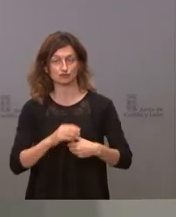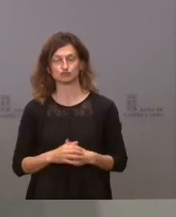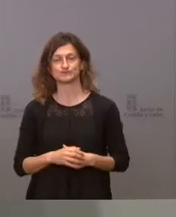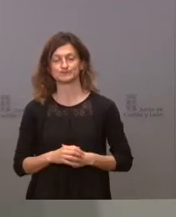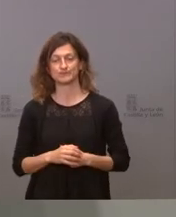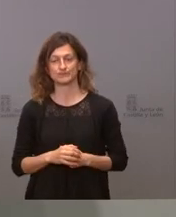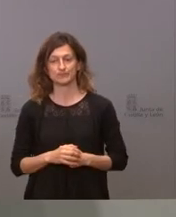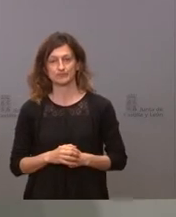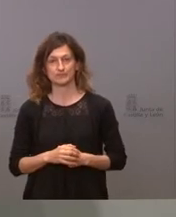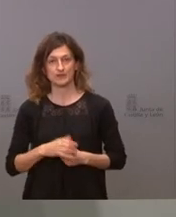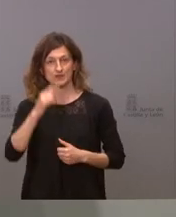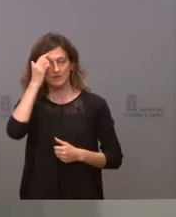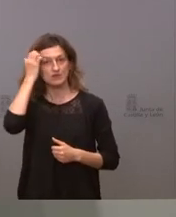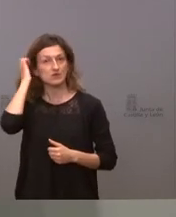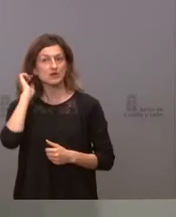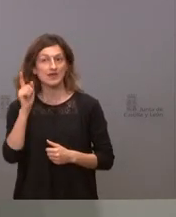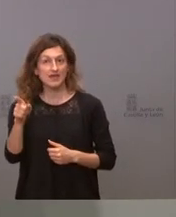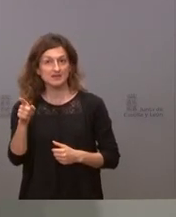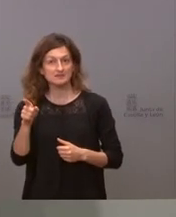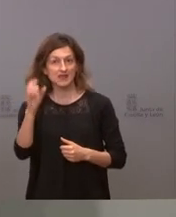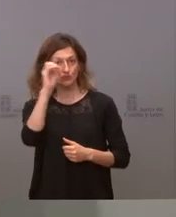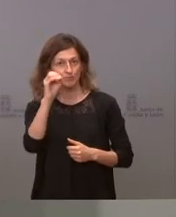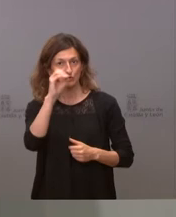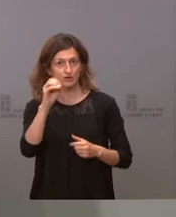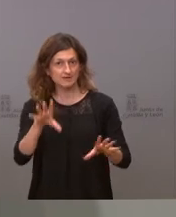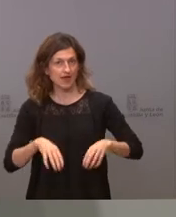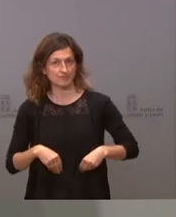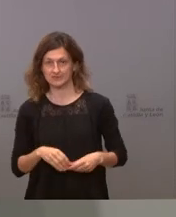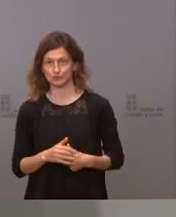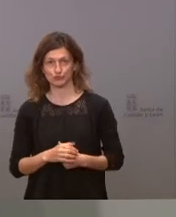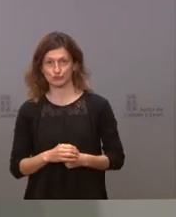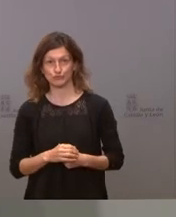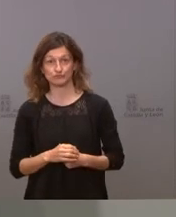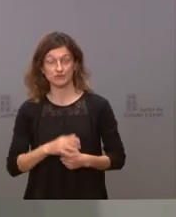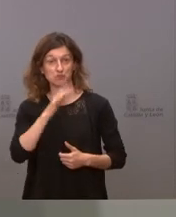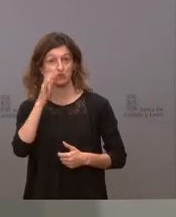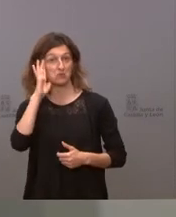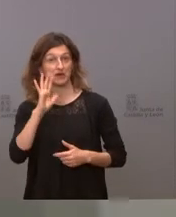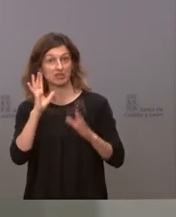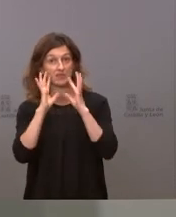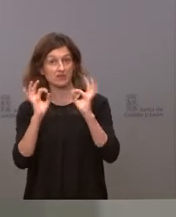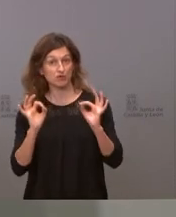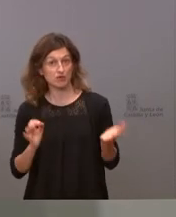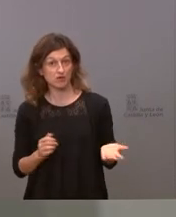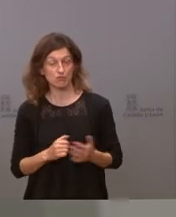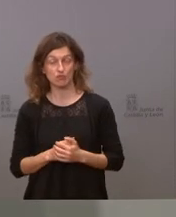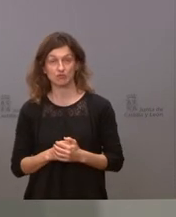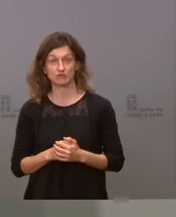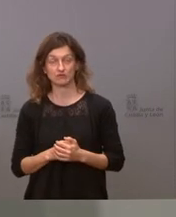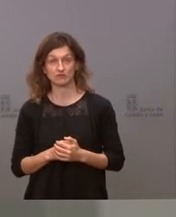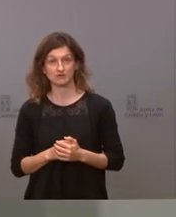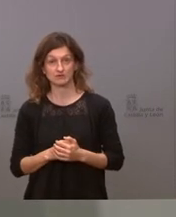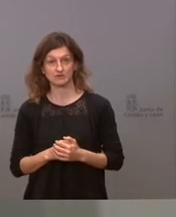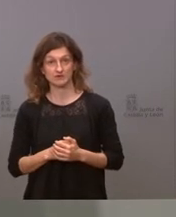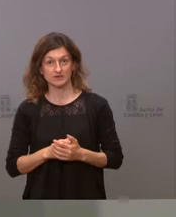no vamos a admitir estas suposiciones entre otras cosas porque parece bastante evidente que tiene más